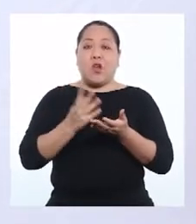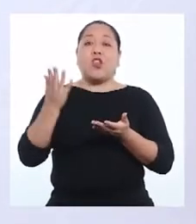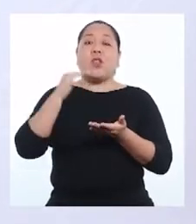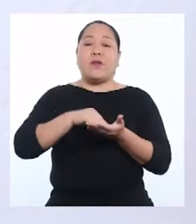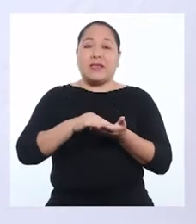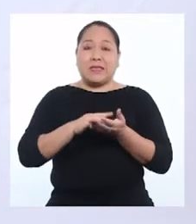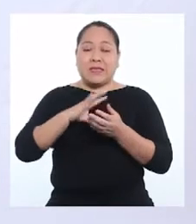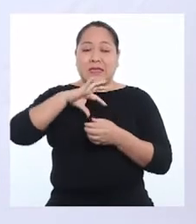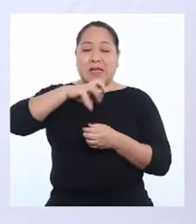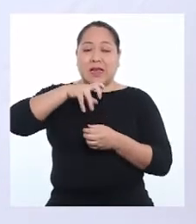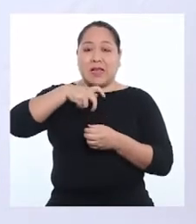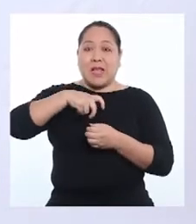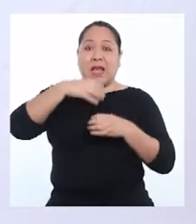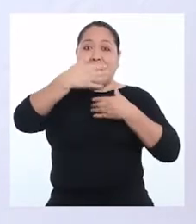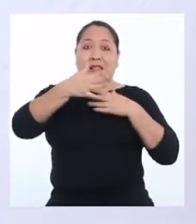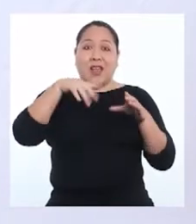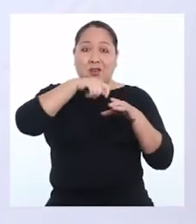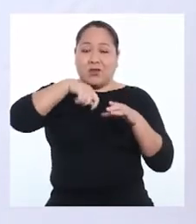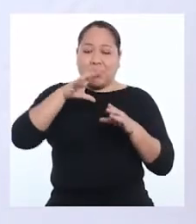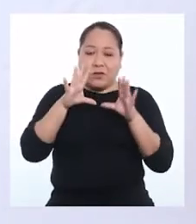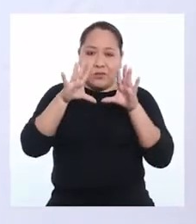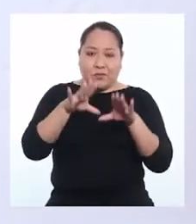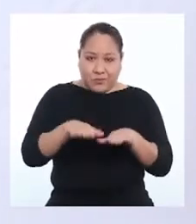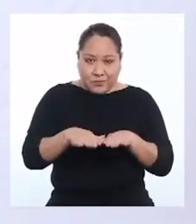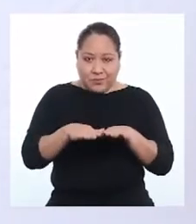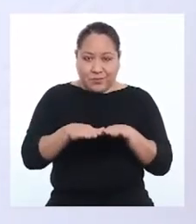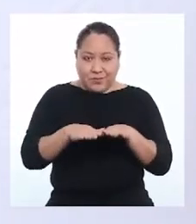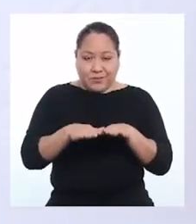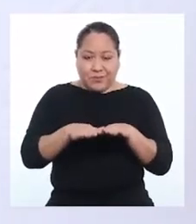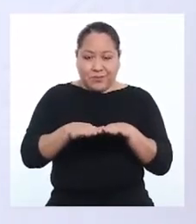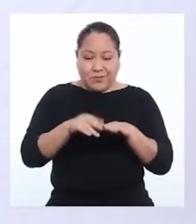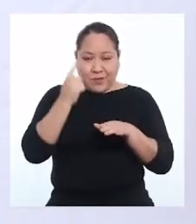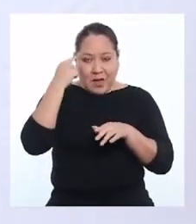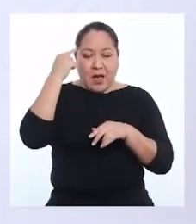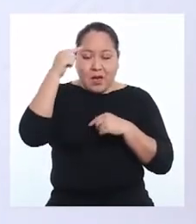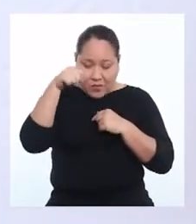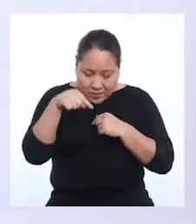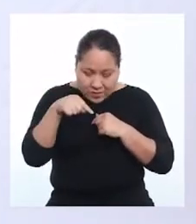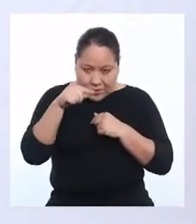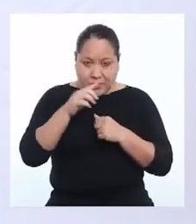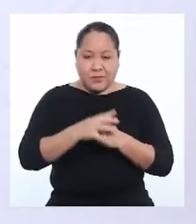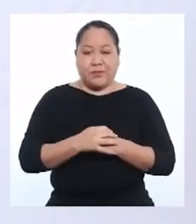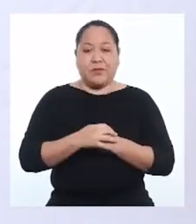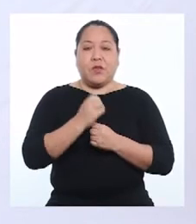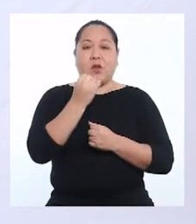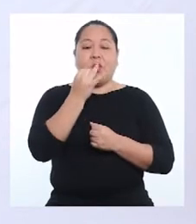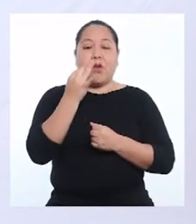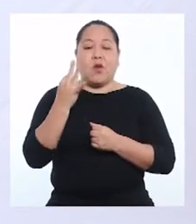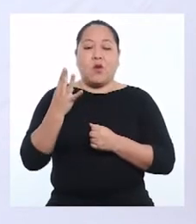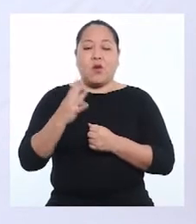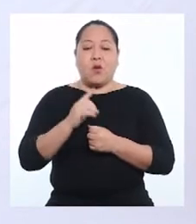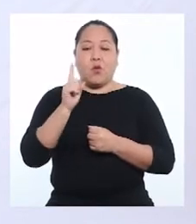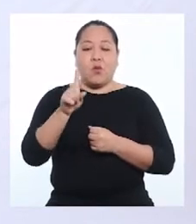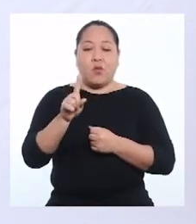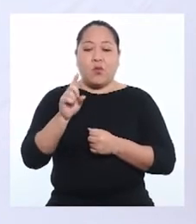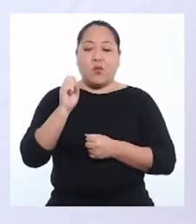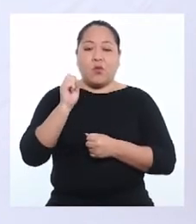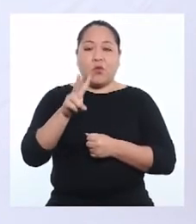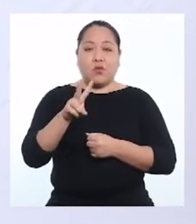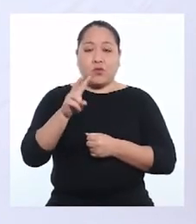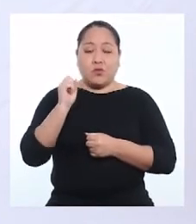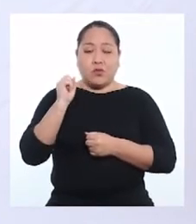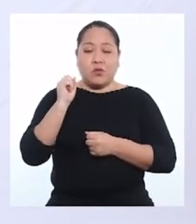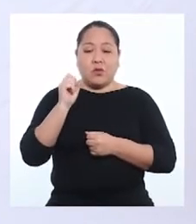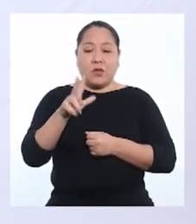bien. Cerramos el caño de la cocina. Bajamos la cabeza. Contamos. Uno.